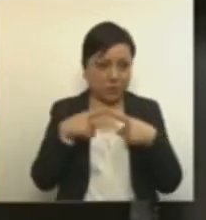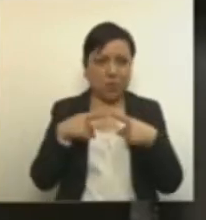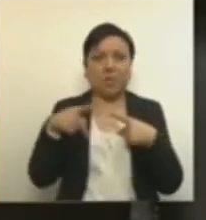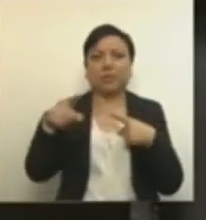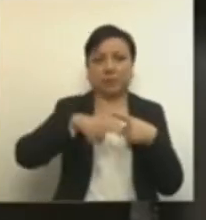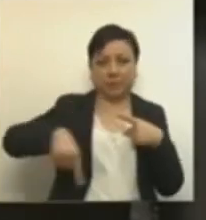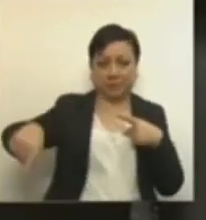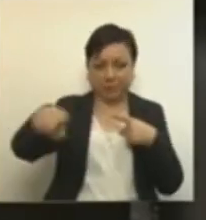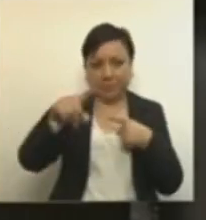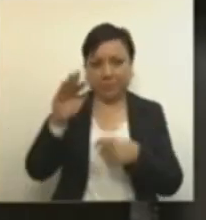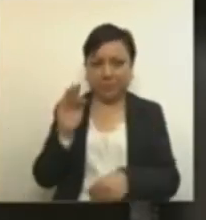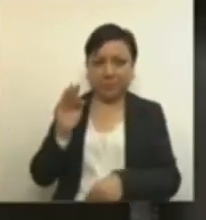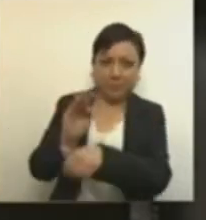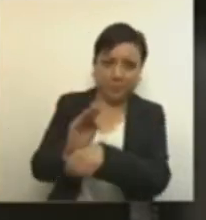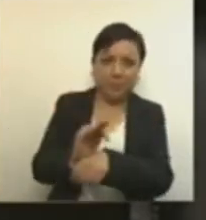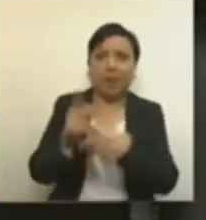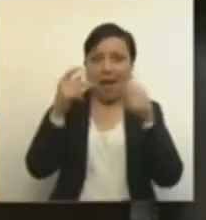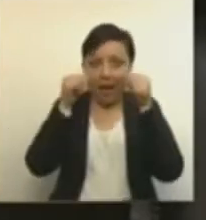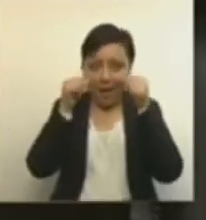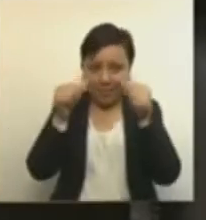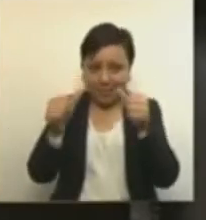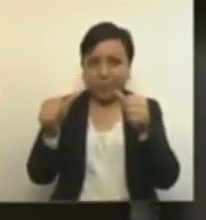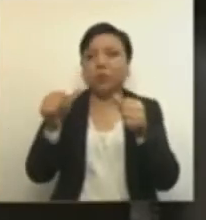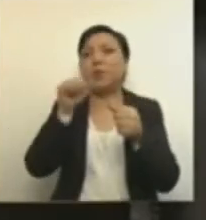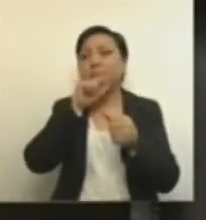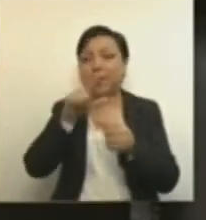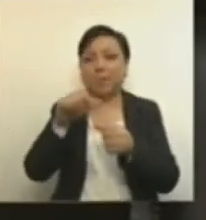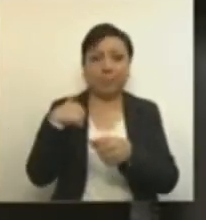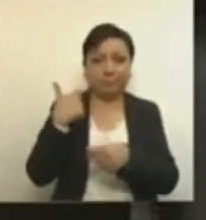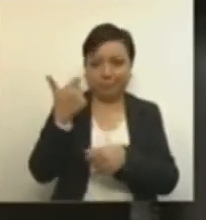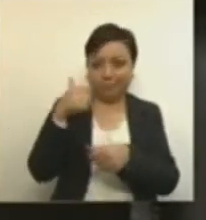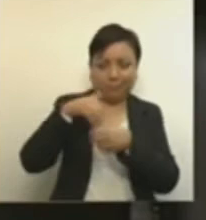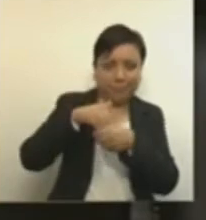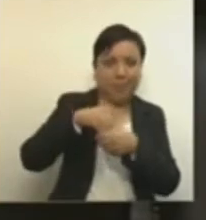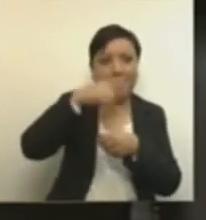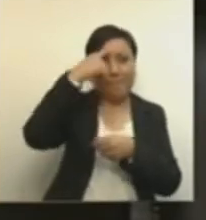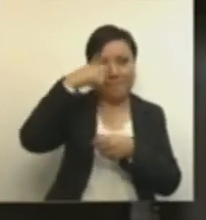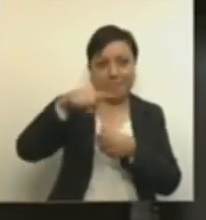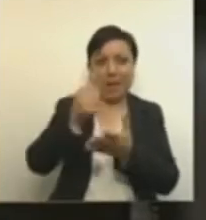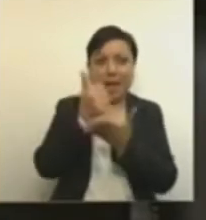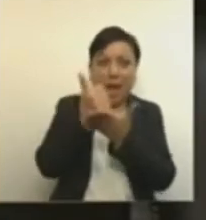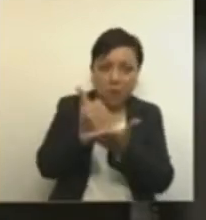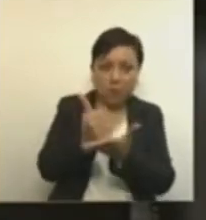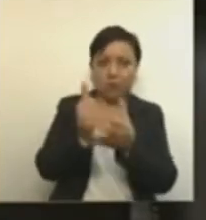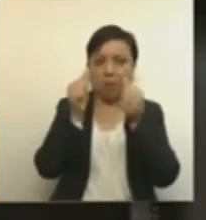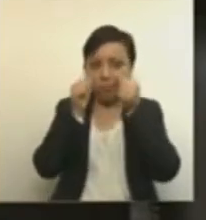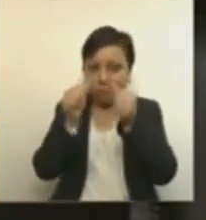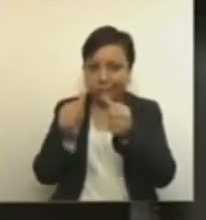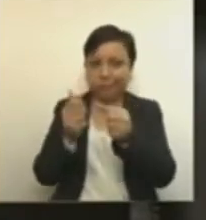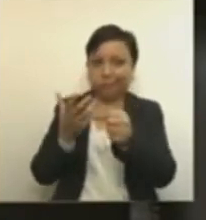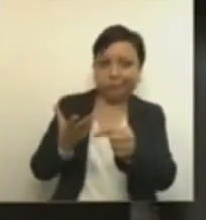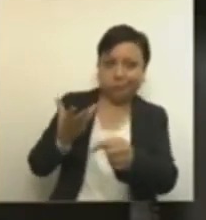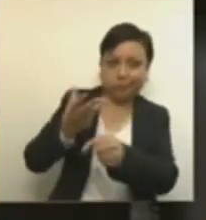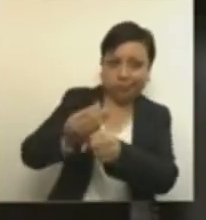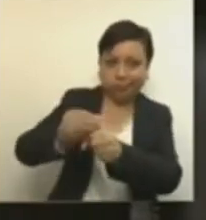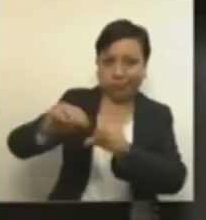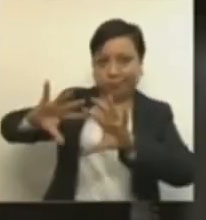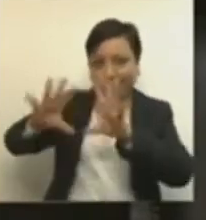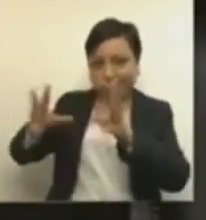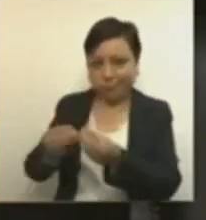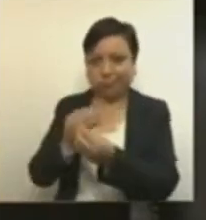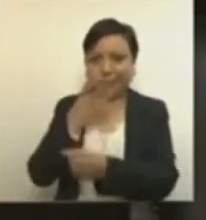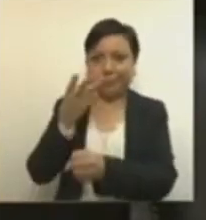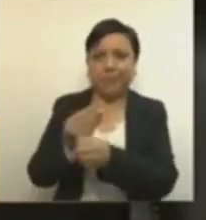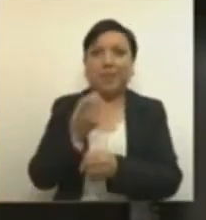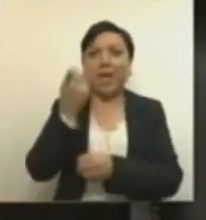Comisión Ejecutiva de Atención a Víctimas y del Fondo de Ayuda, Asistencia y Reparación Integral. Un